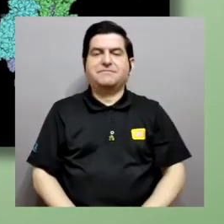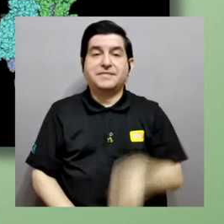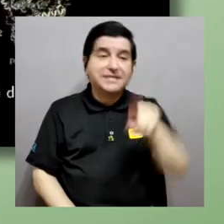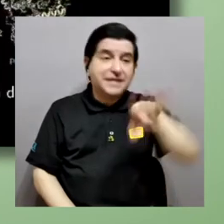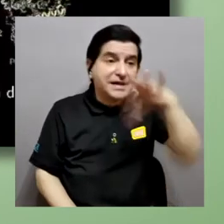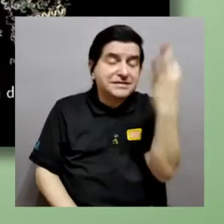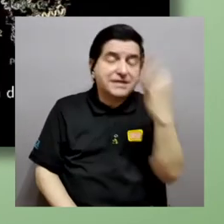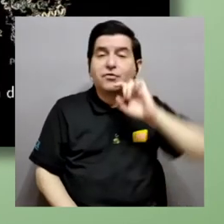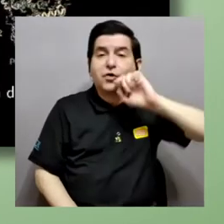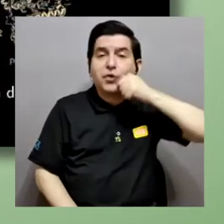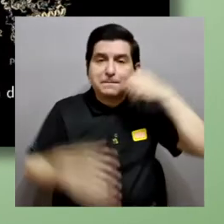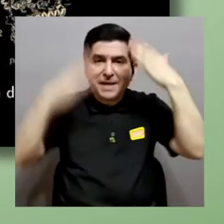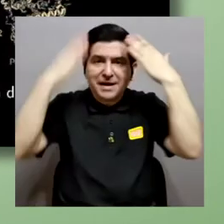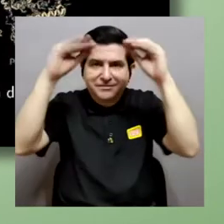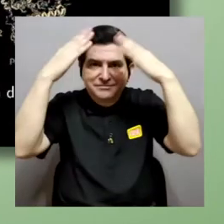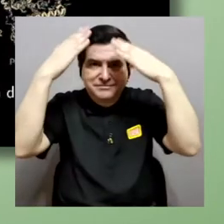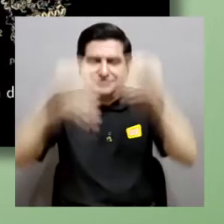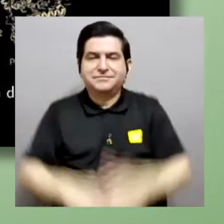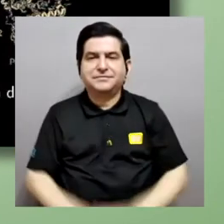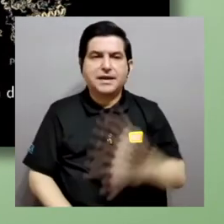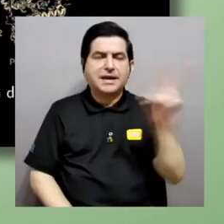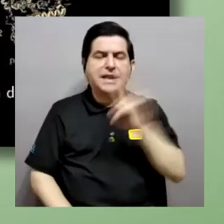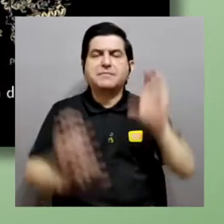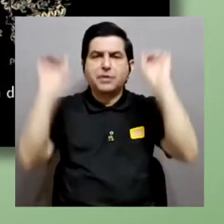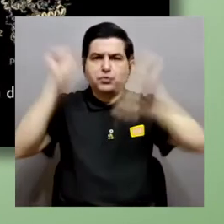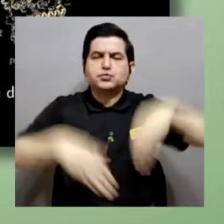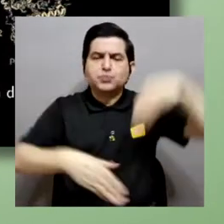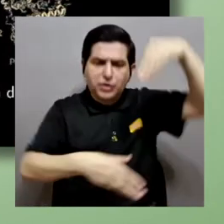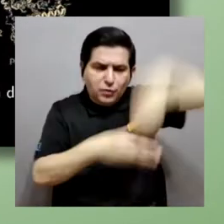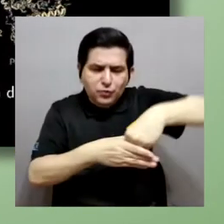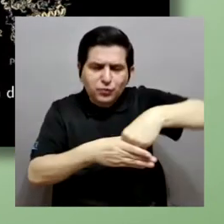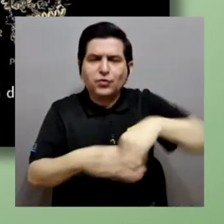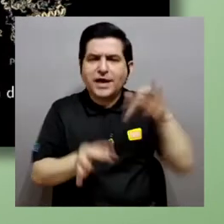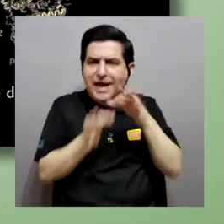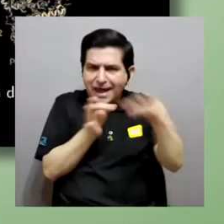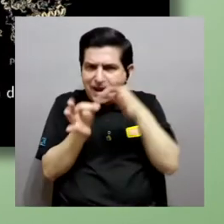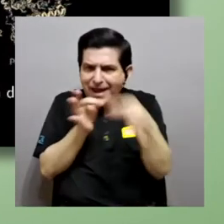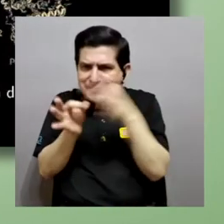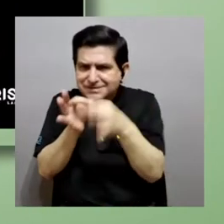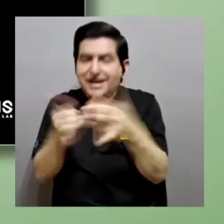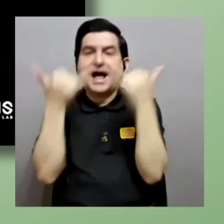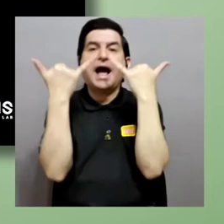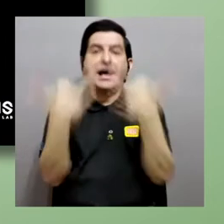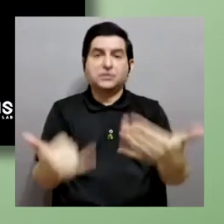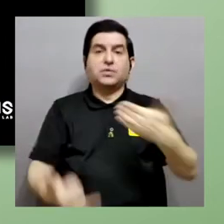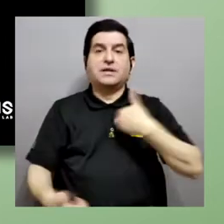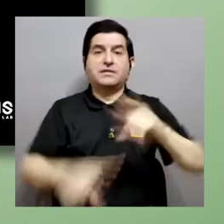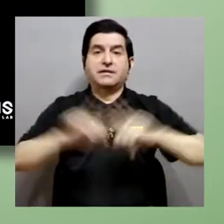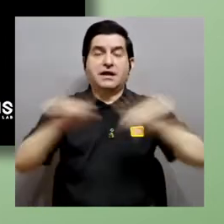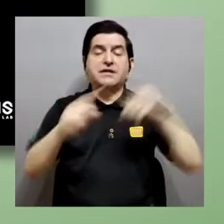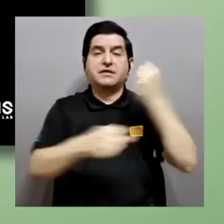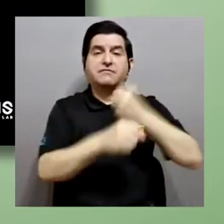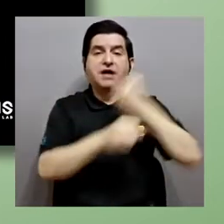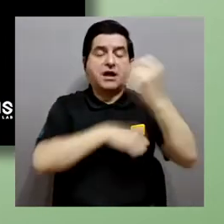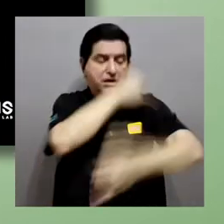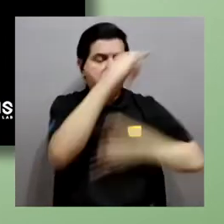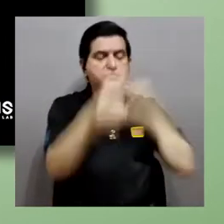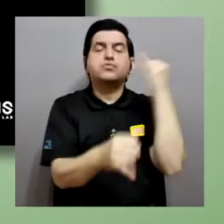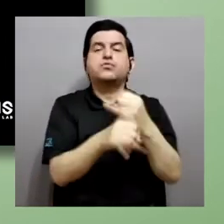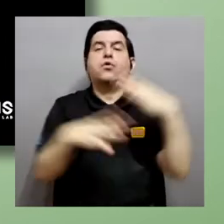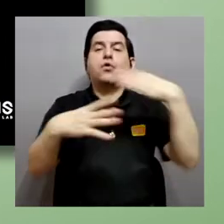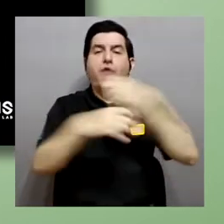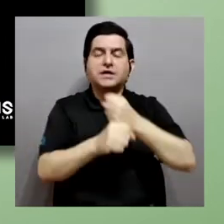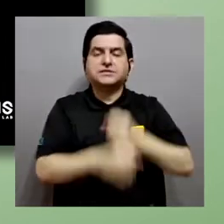información que el virus logra ingresar a la célula. Entonces, actualmente existen varios esfuerzos internacionales por crear, pues, vacunas y